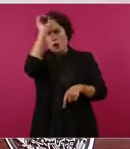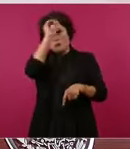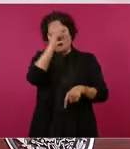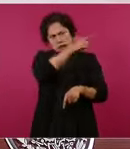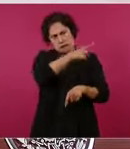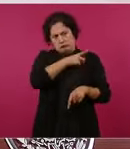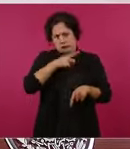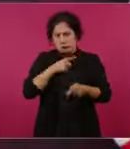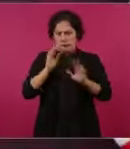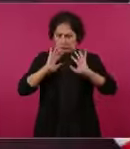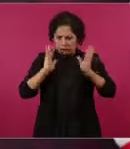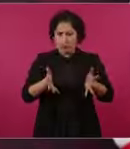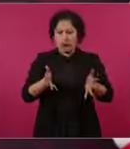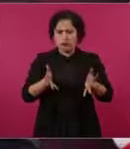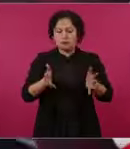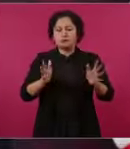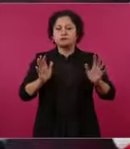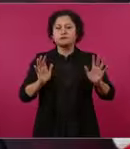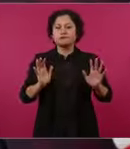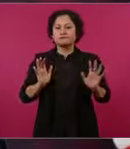meterme en eso, porque es de allá.